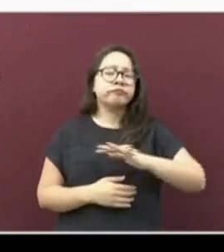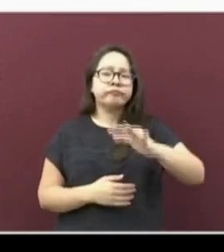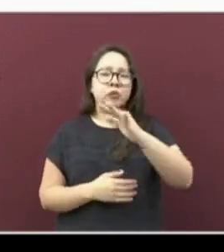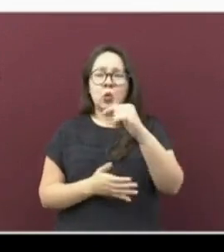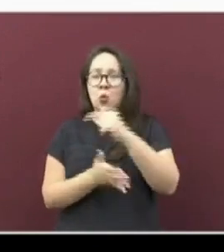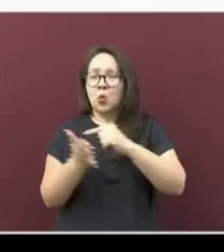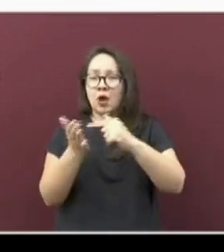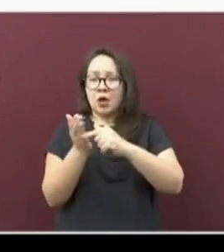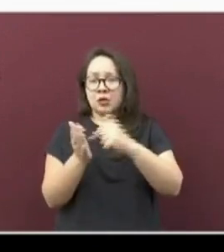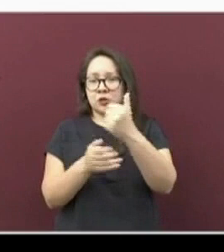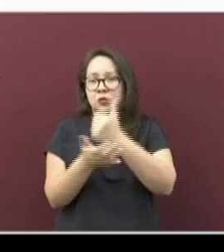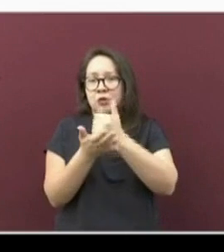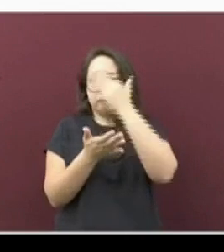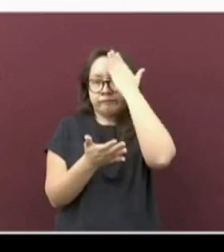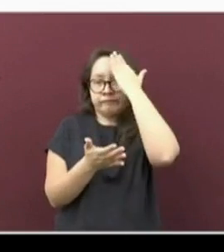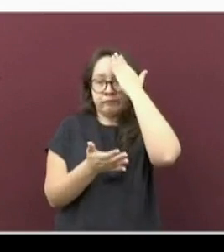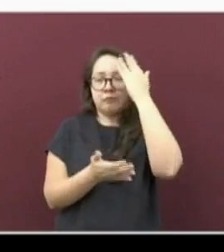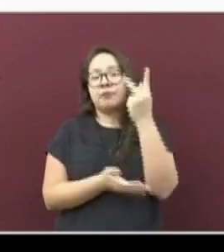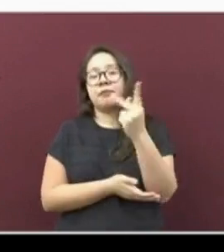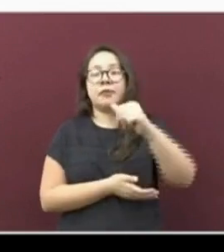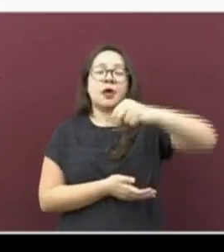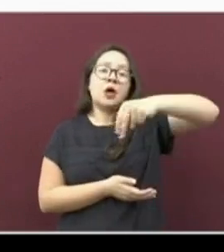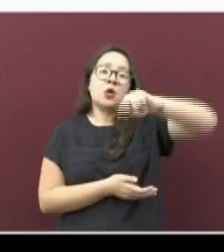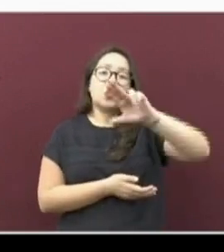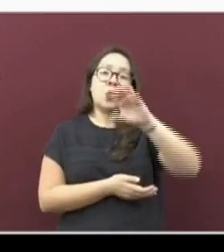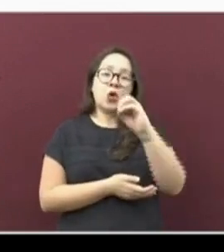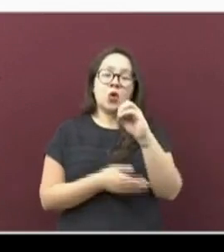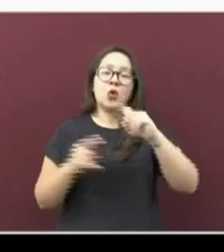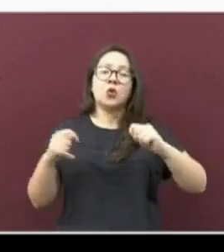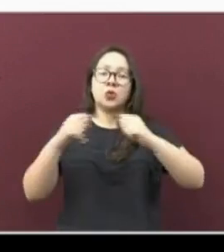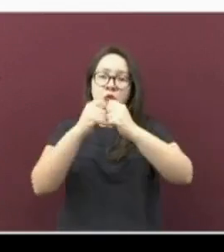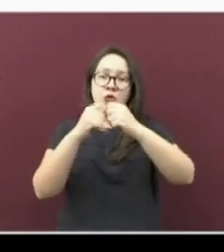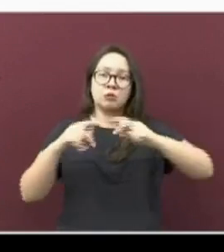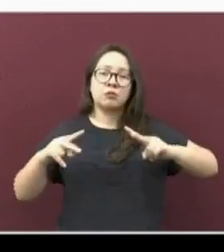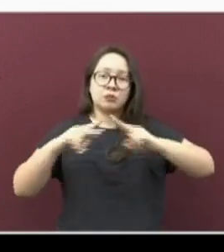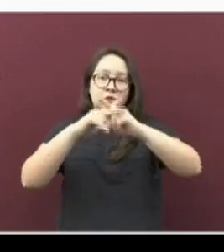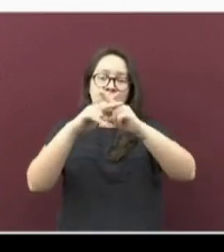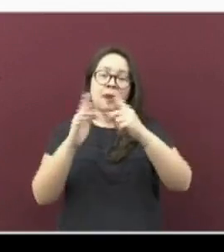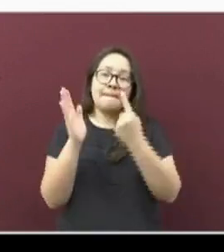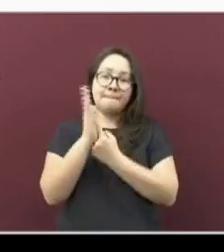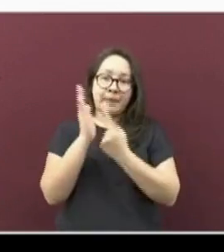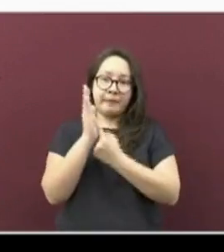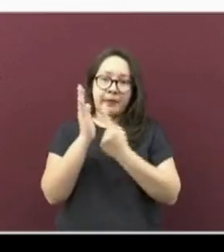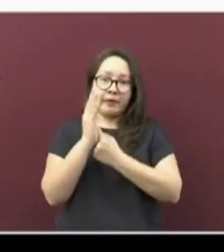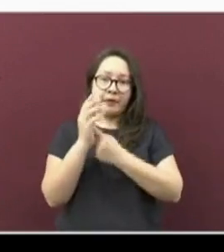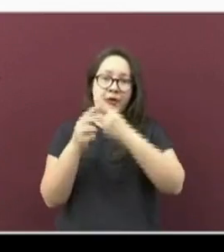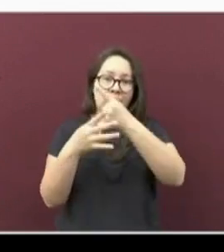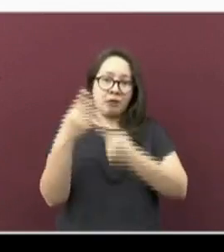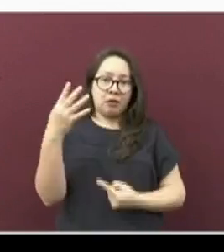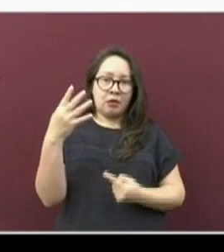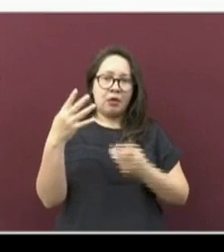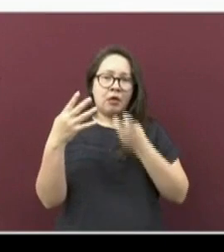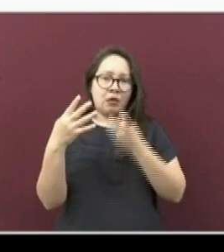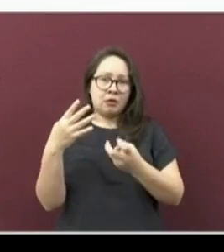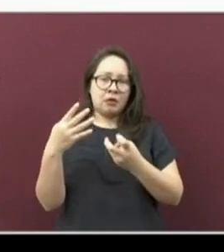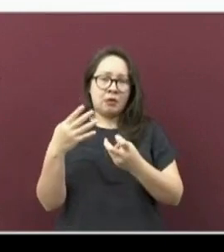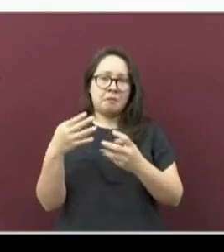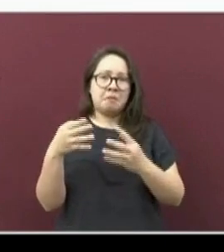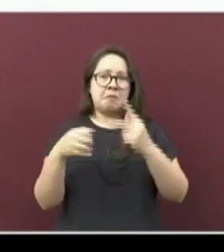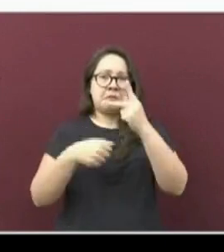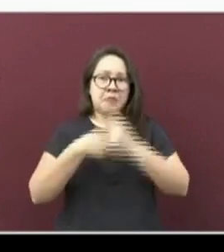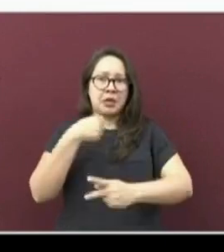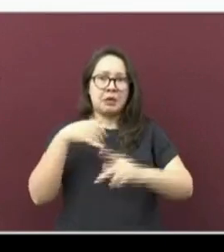cabeceras municipales como Pánuco, Tuxpan, Poza Rica y Papantla han pasado a riesgo medio